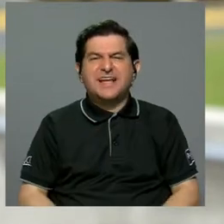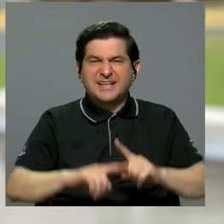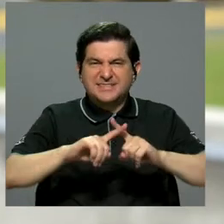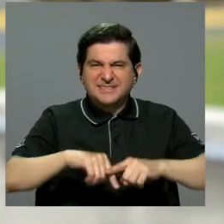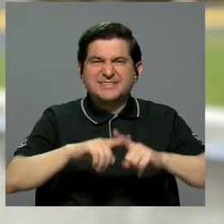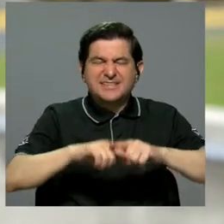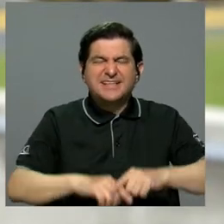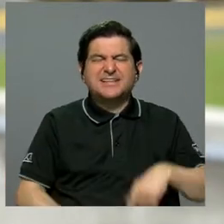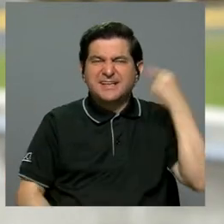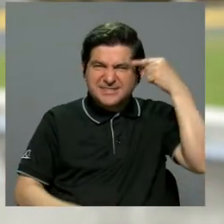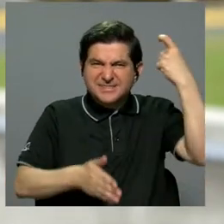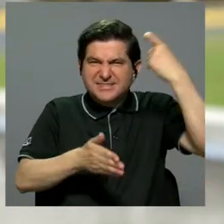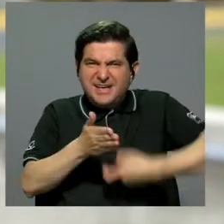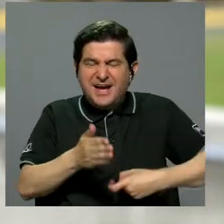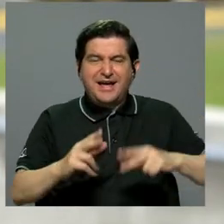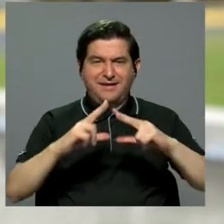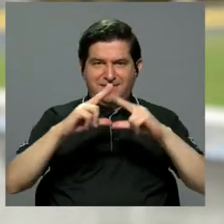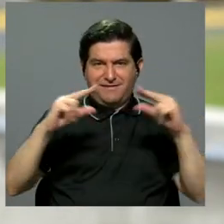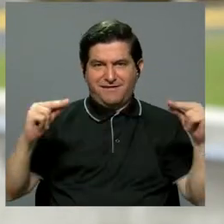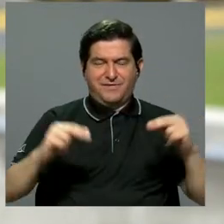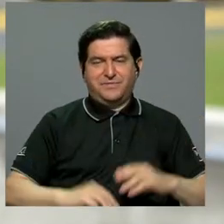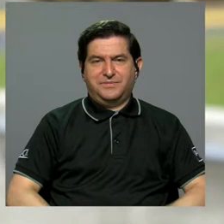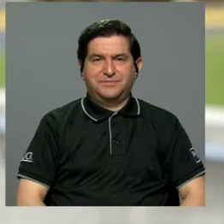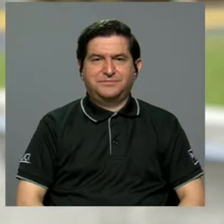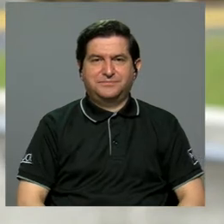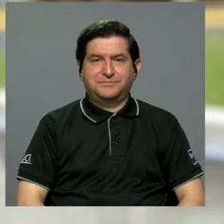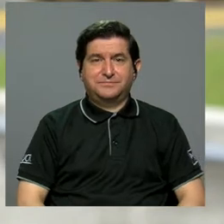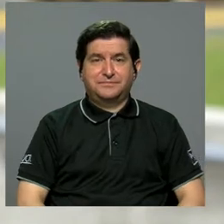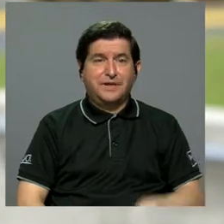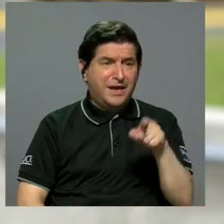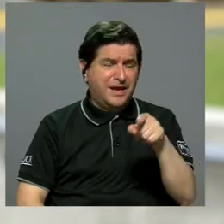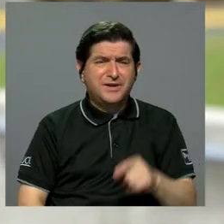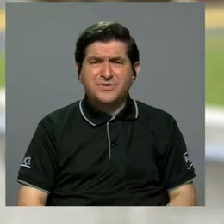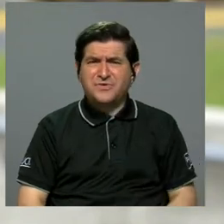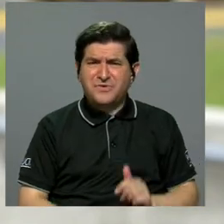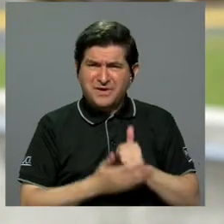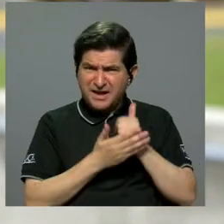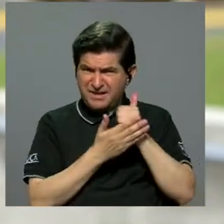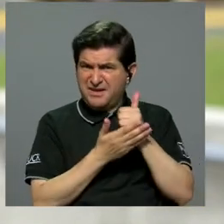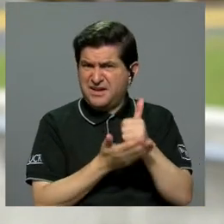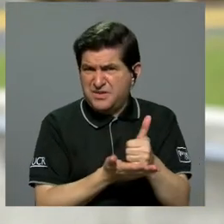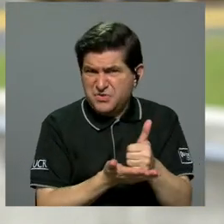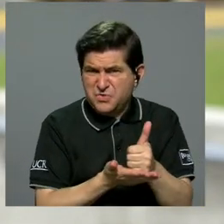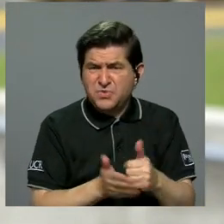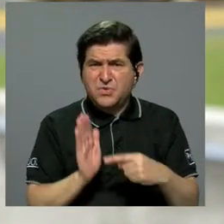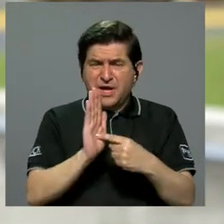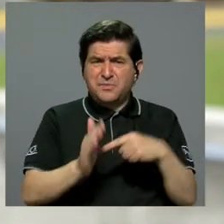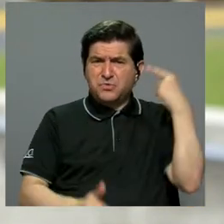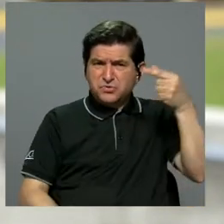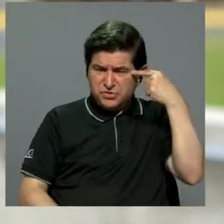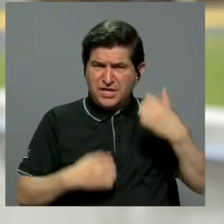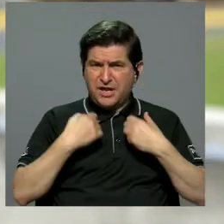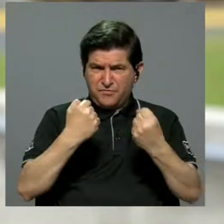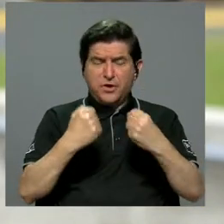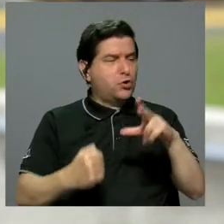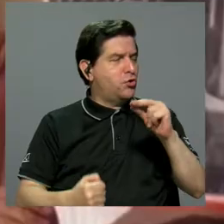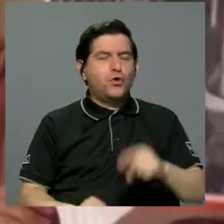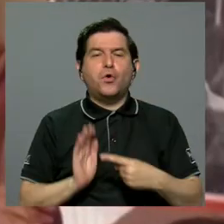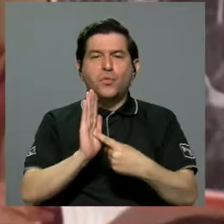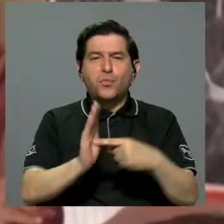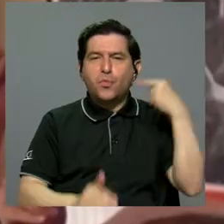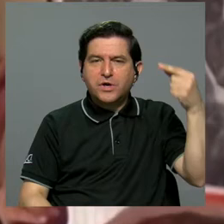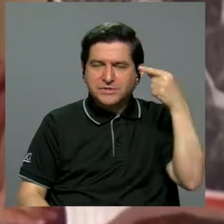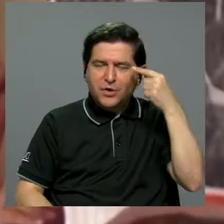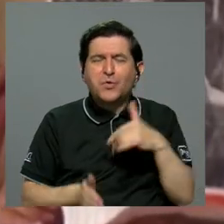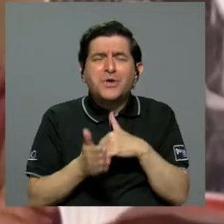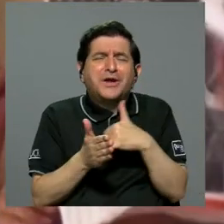tendencia autoritaria en Nicaragua que lejos de mostrar a un gobierno fuerte, lo que muestra es un